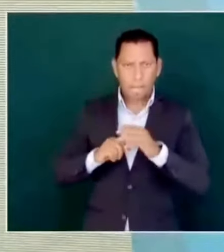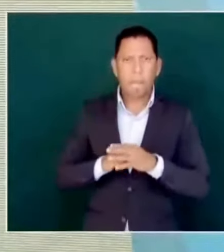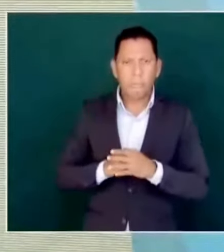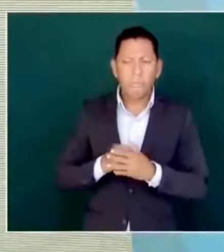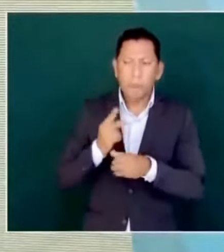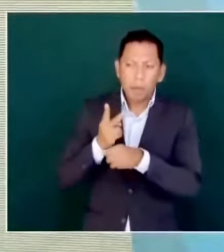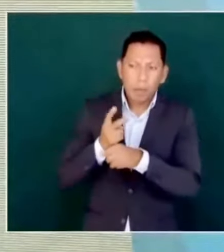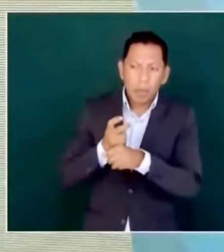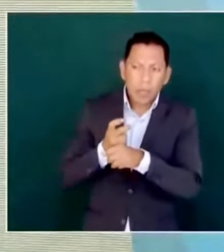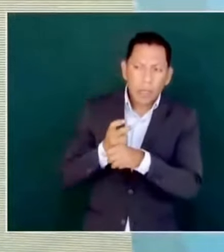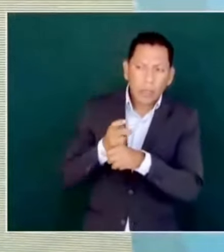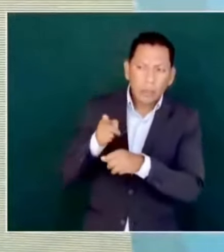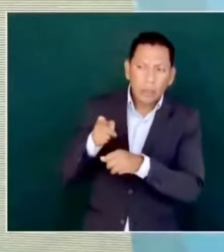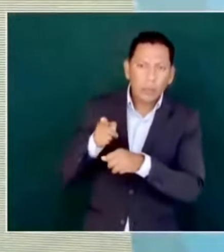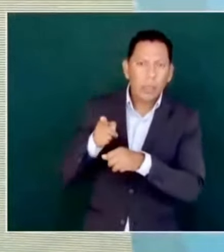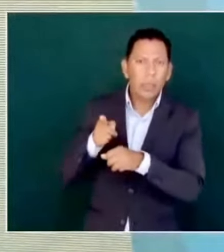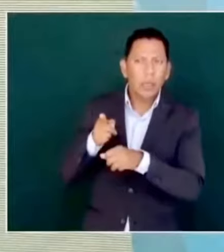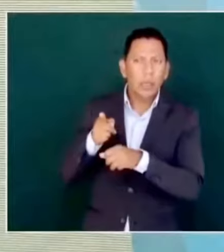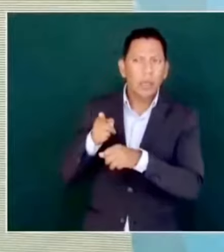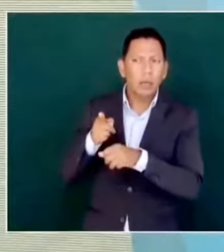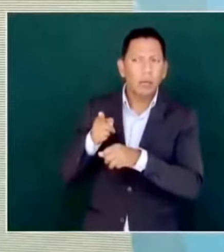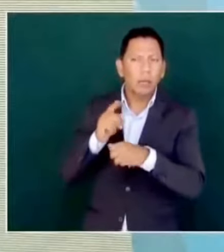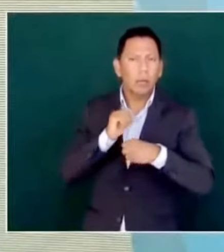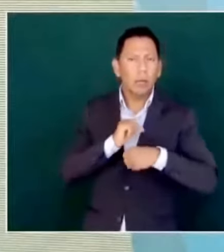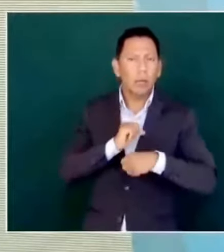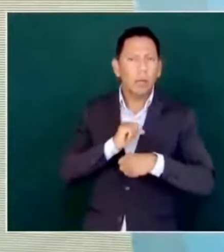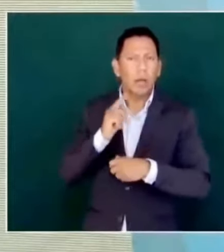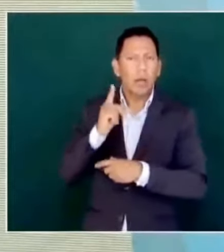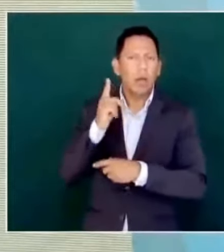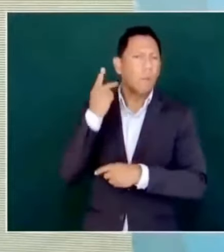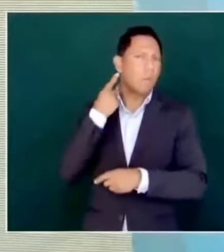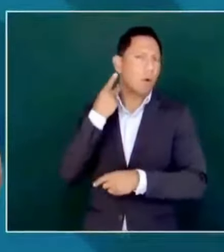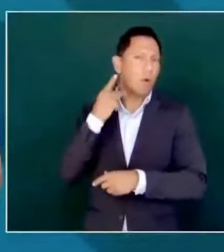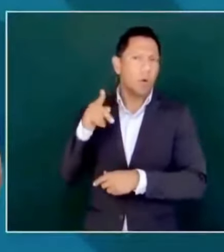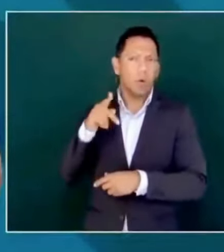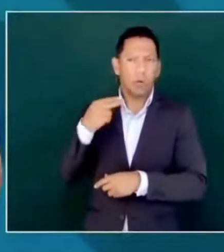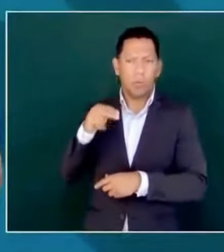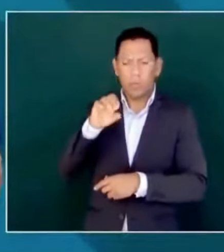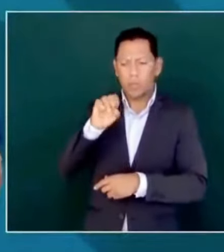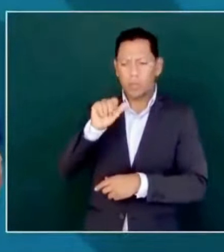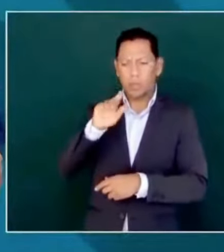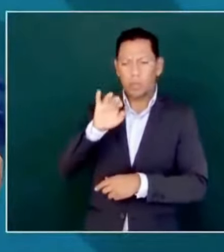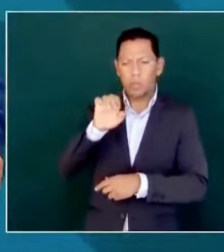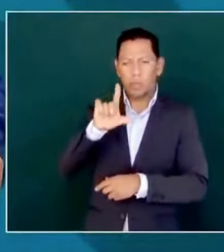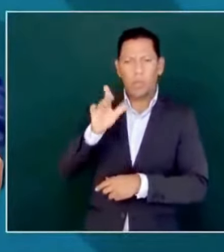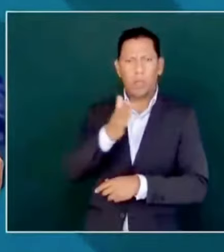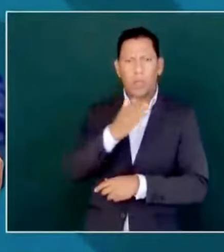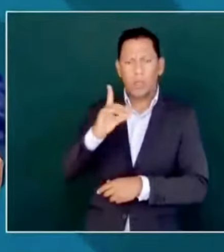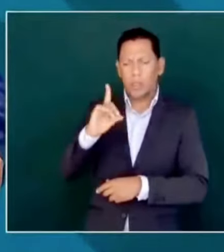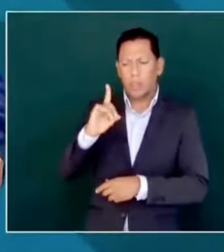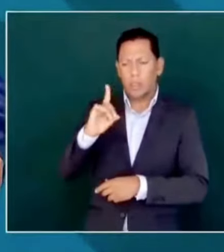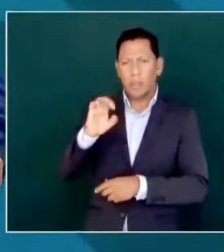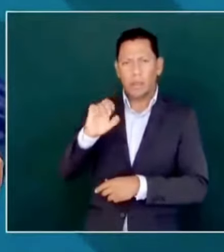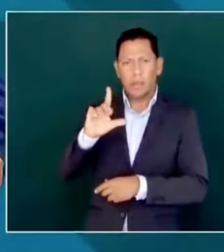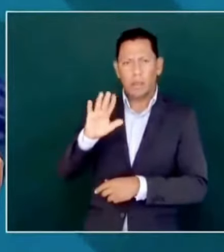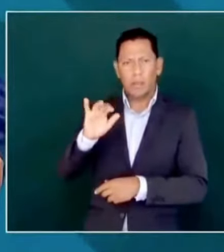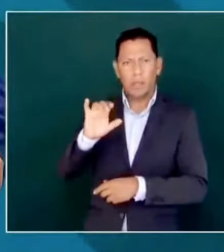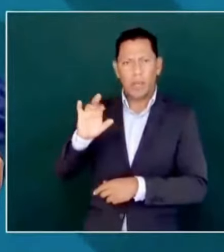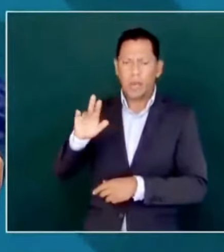continúe en la Procuraduría también Samuel del Villar, finado Samuel del Villar,